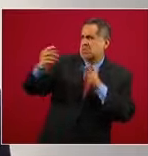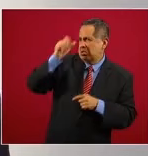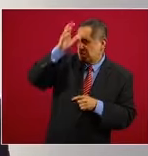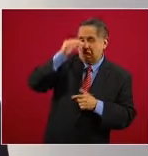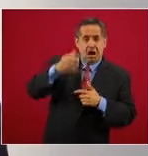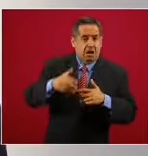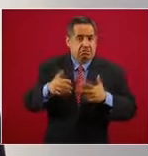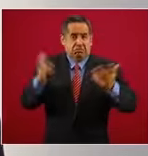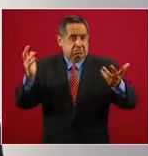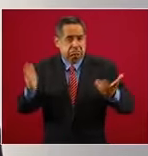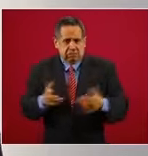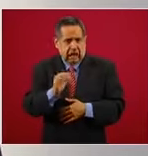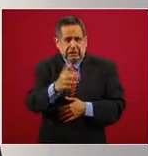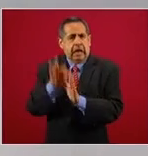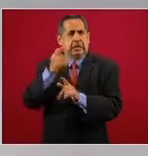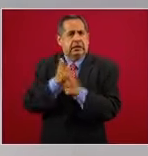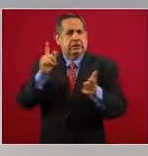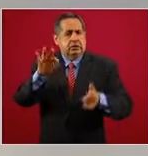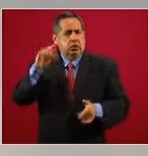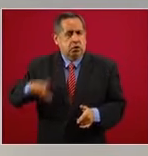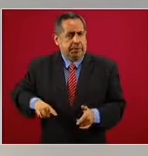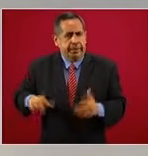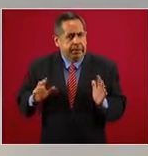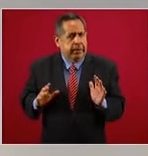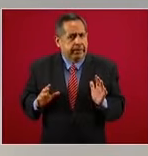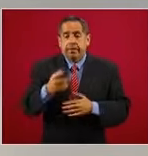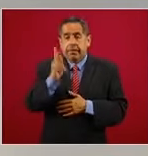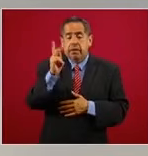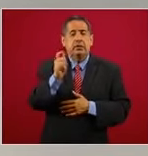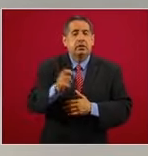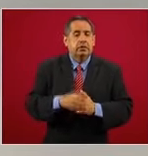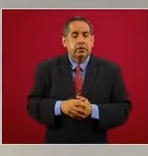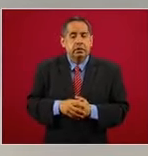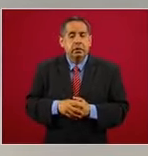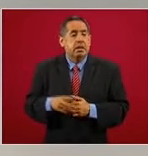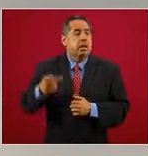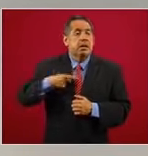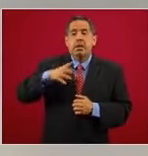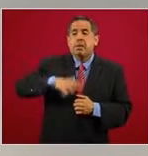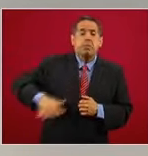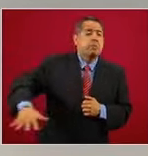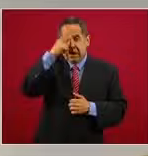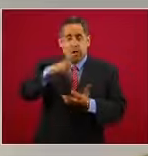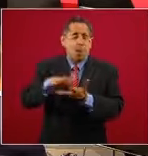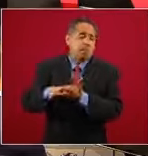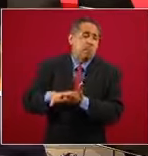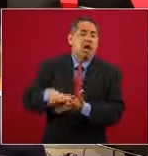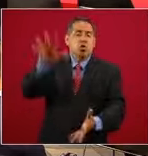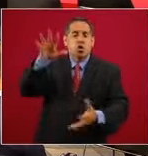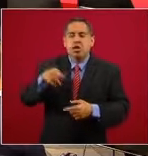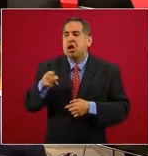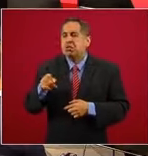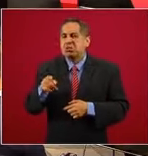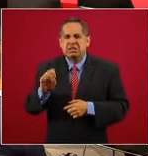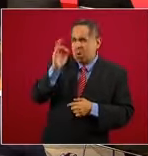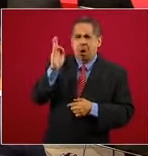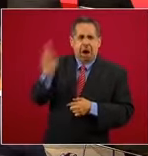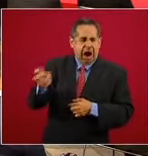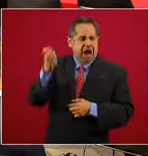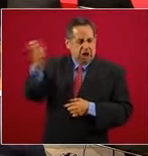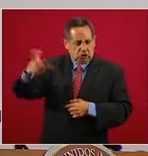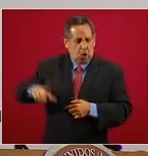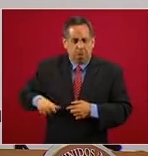debe de existir, pero la mayoría de los habitantes de México aprueban nuestra gestión.